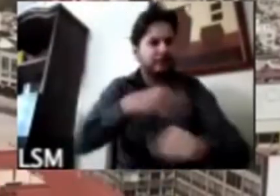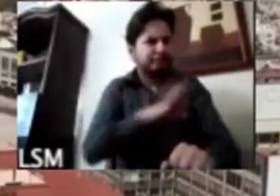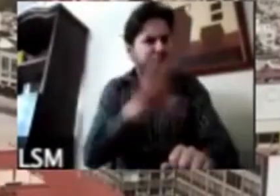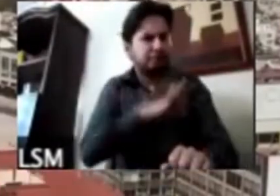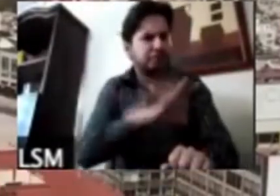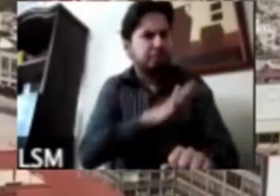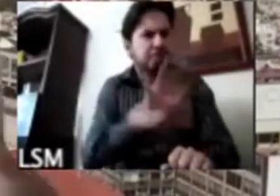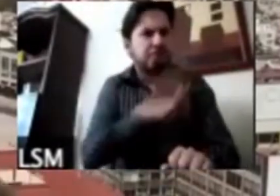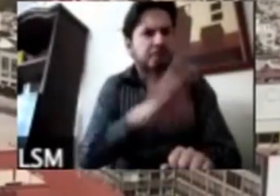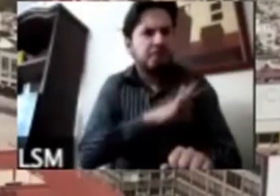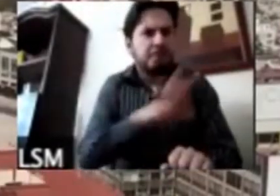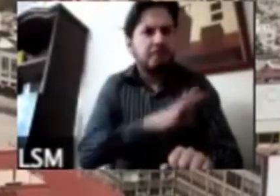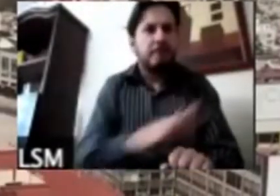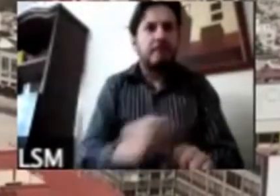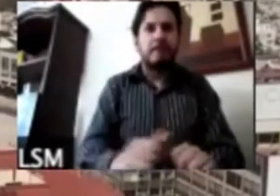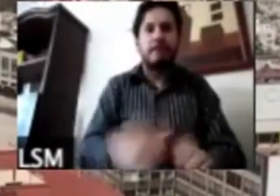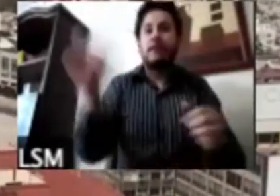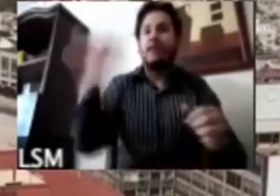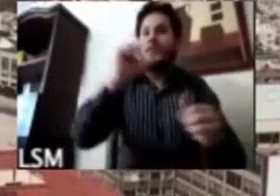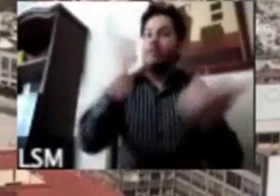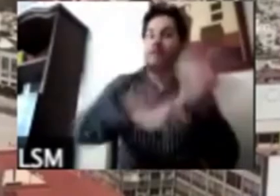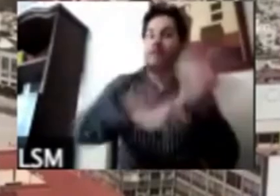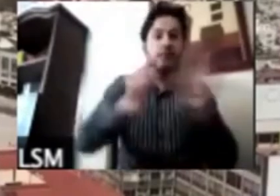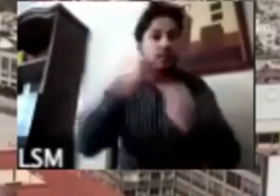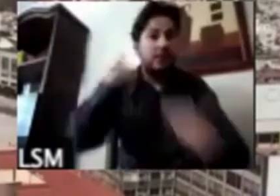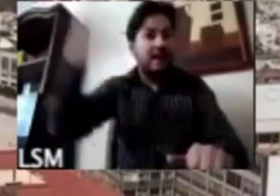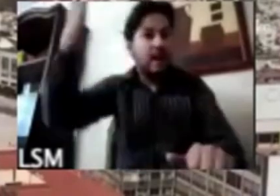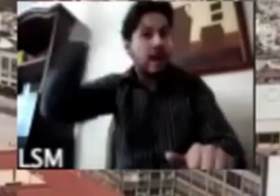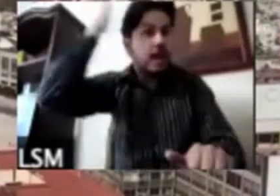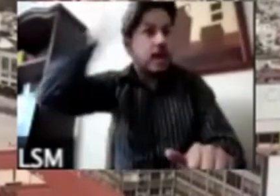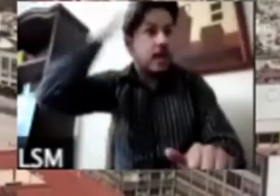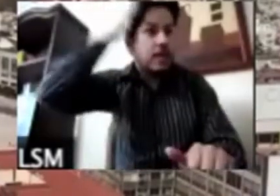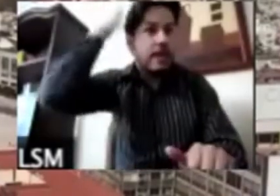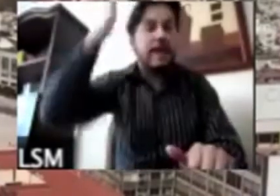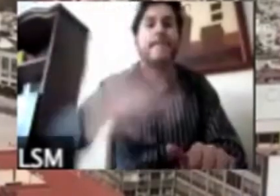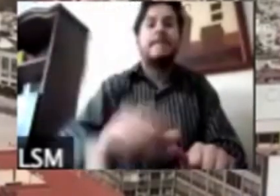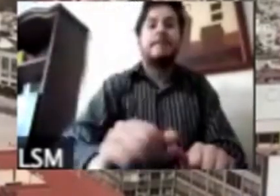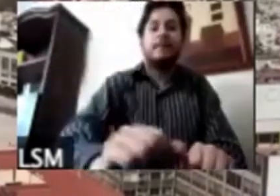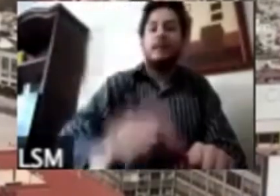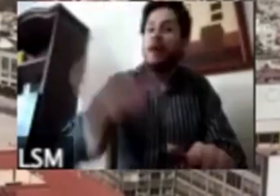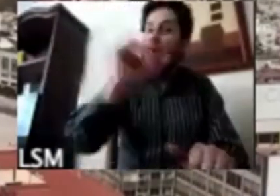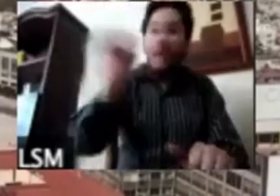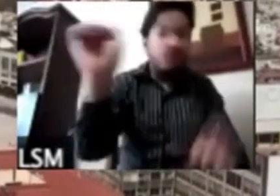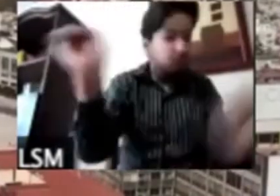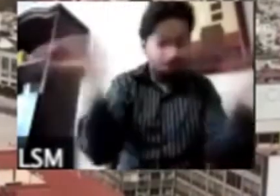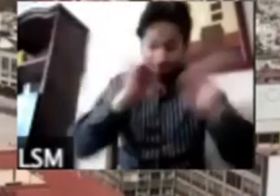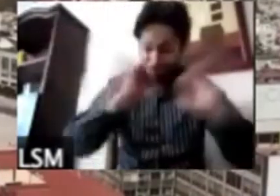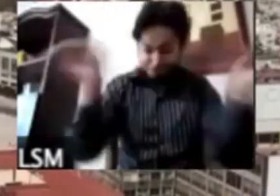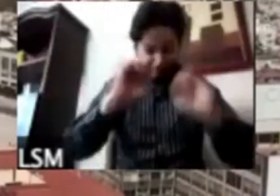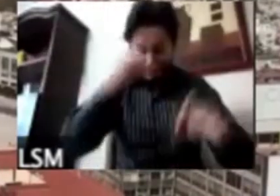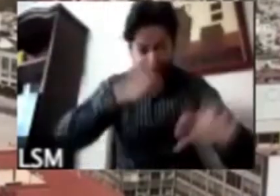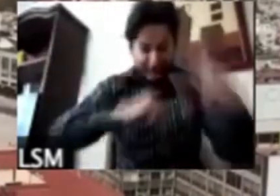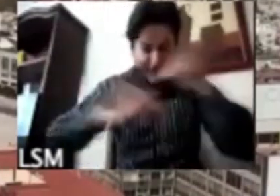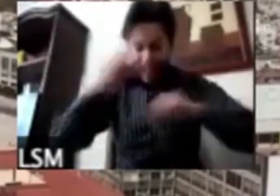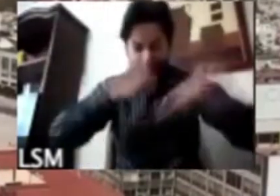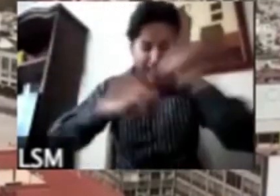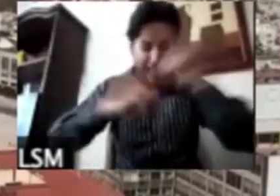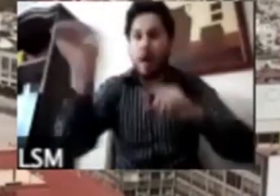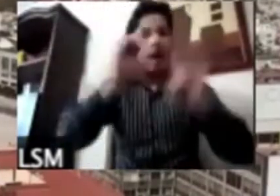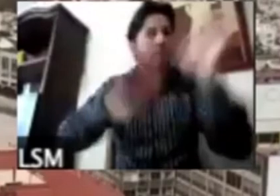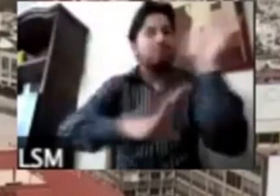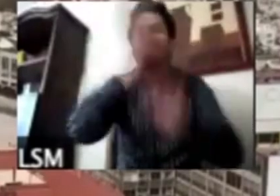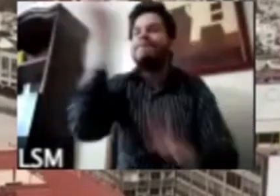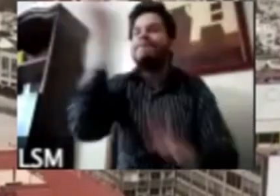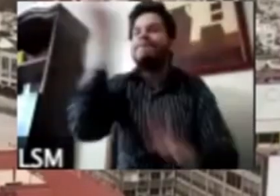poco seguir al líder cuando es líder porque también hay casos en donde no ha surgido ese líder y no sube de los gobernadores 25